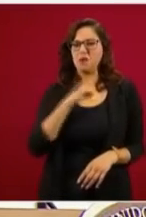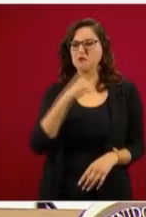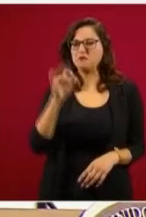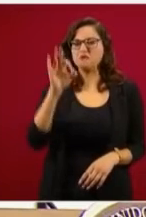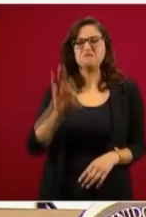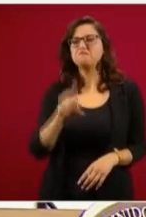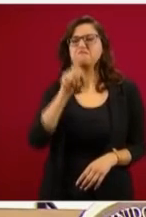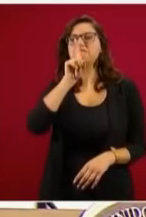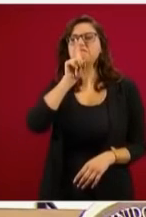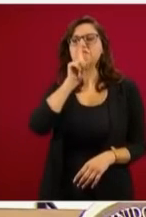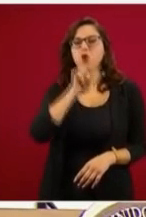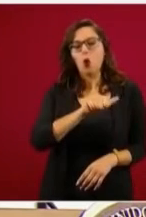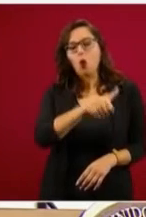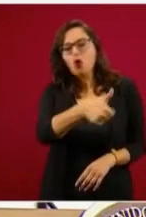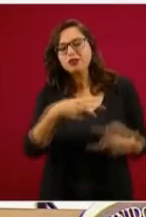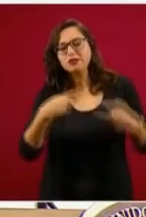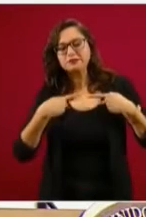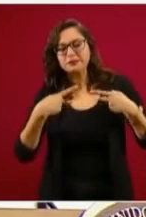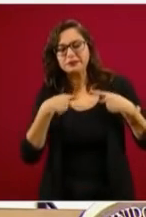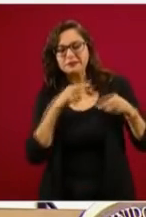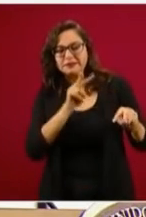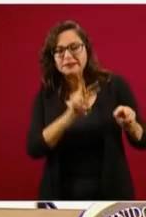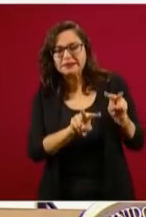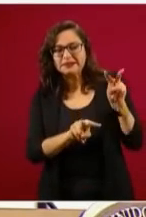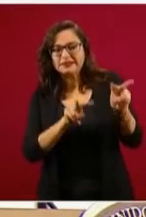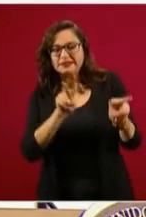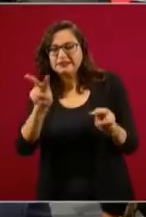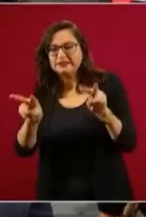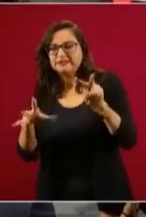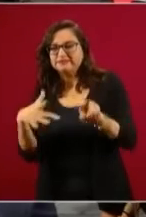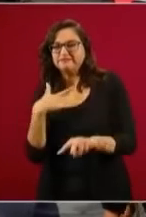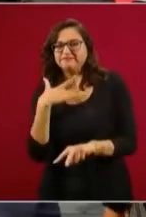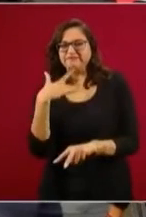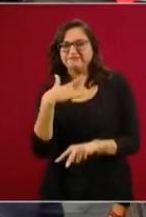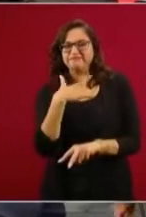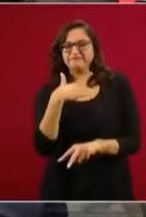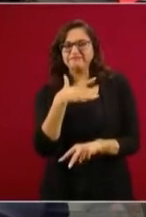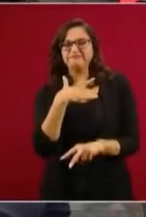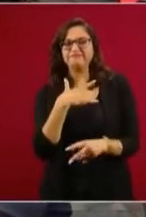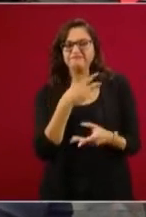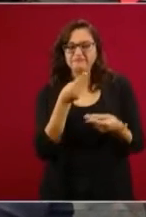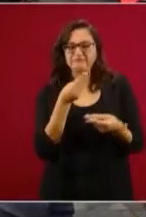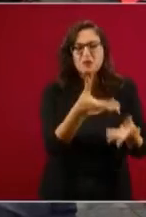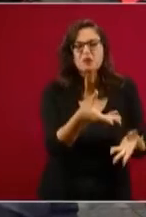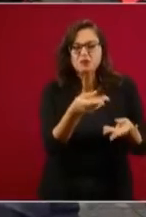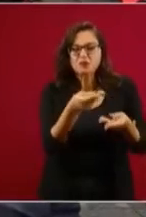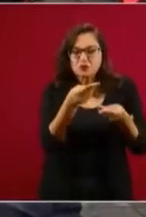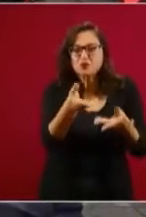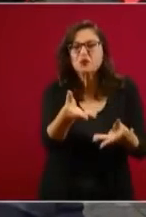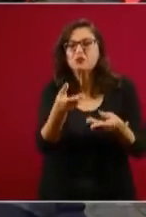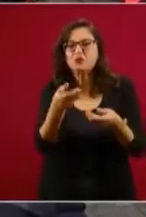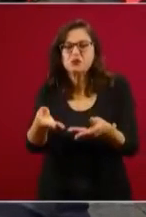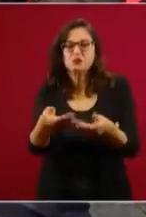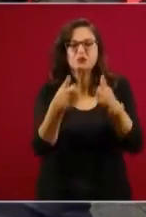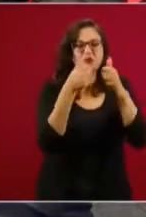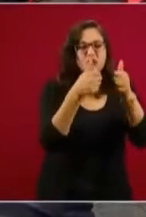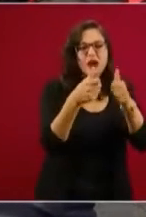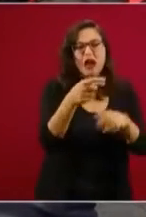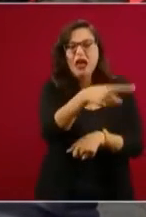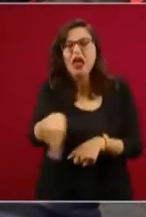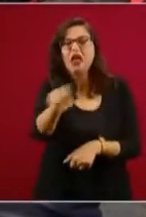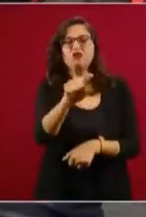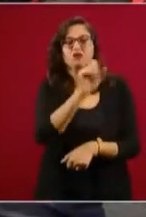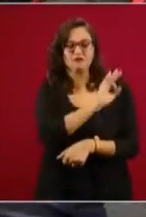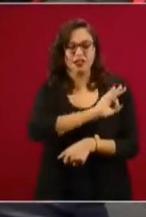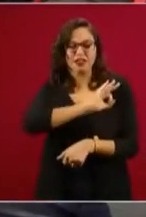corrupción, que ha sido una de sus banderas, y él asegura que por no permitir la corrupción, se han ahorrado alrededor de 560